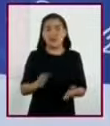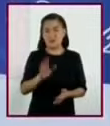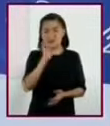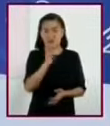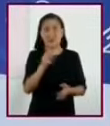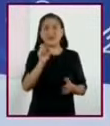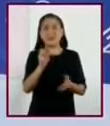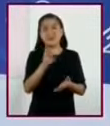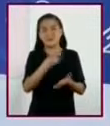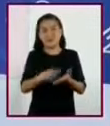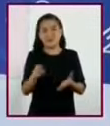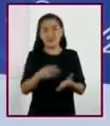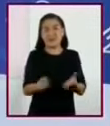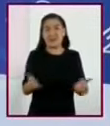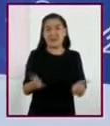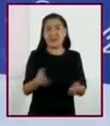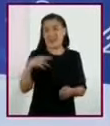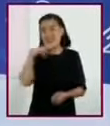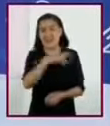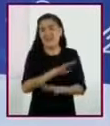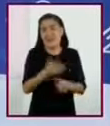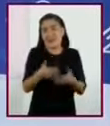al diccionario directamente?